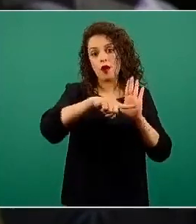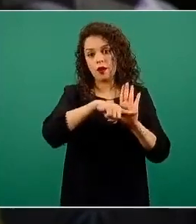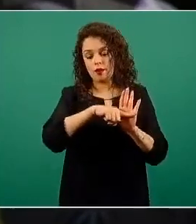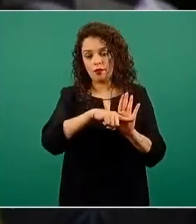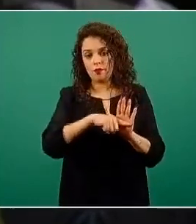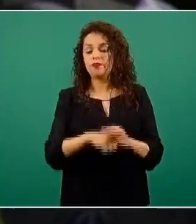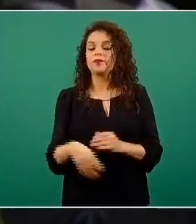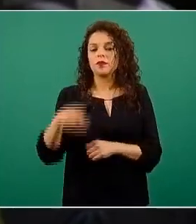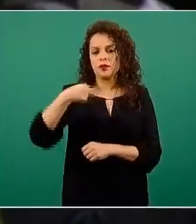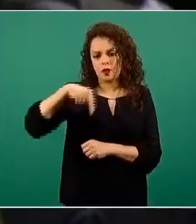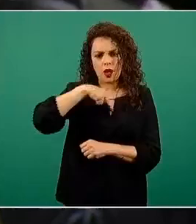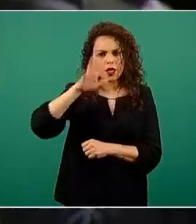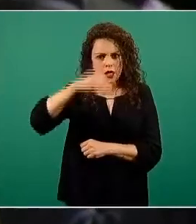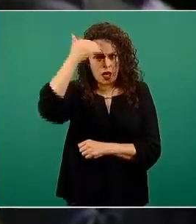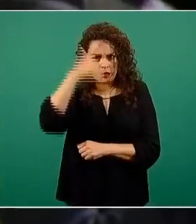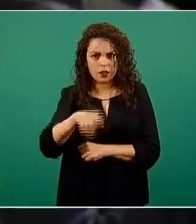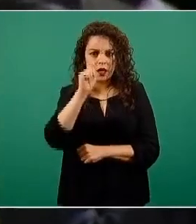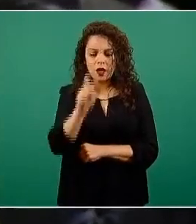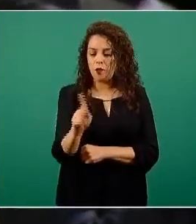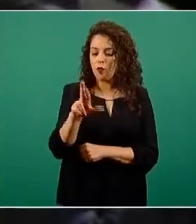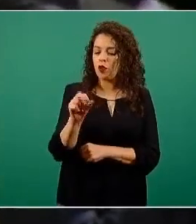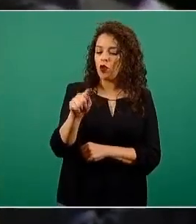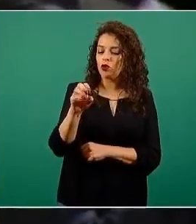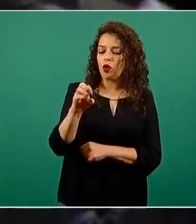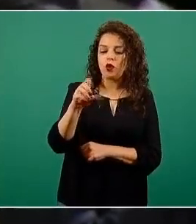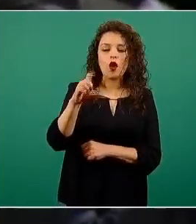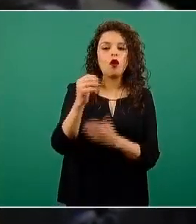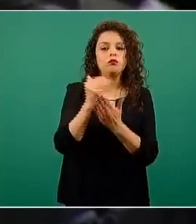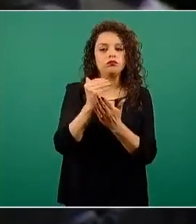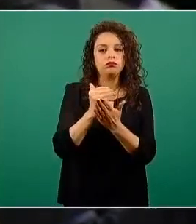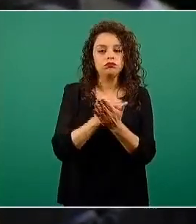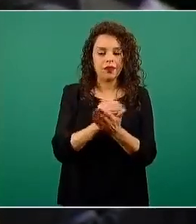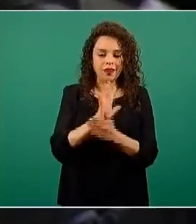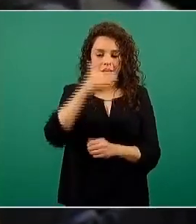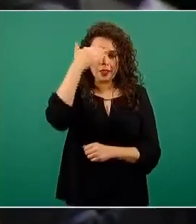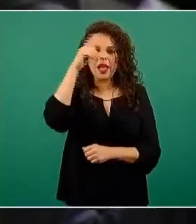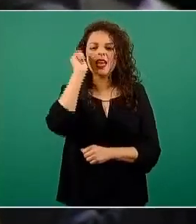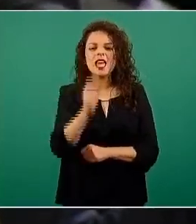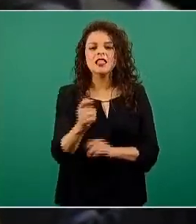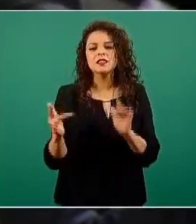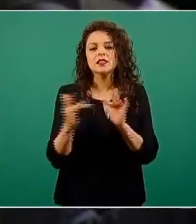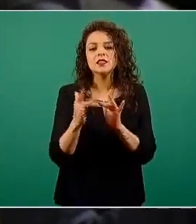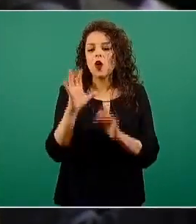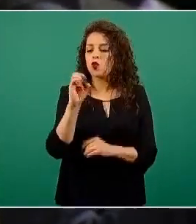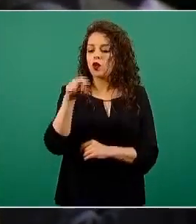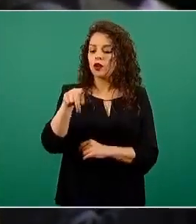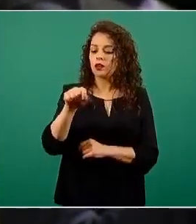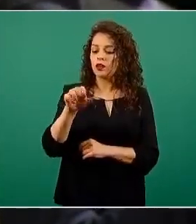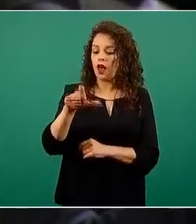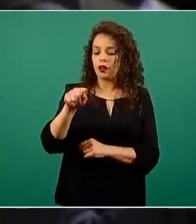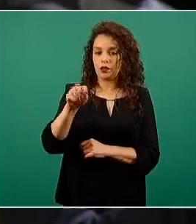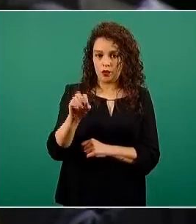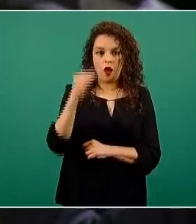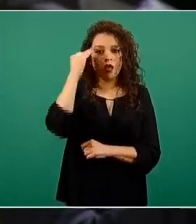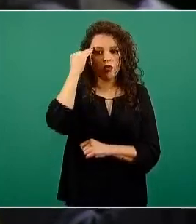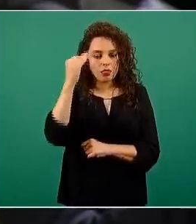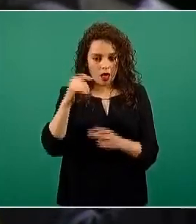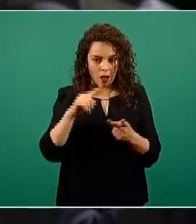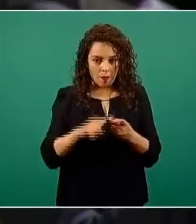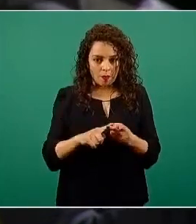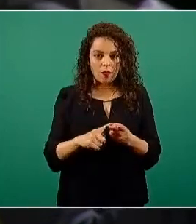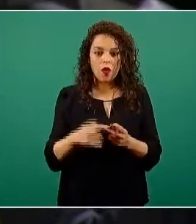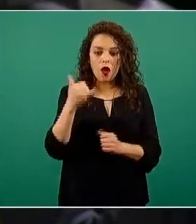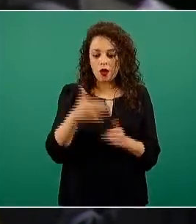exactamente que lo que nos han explicado es lo que es un contacto, el tiempo y la distancia,